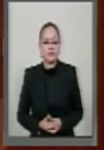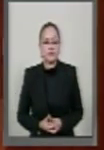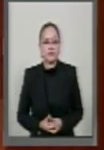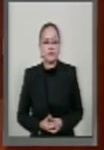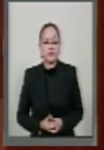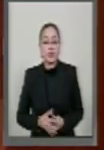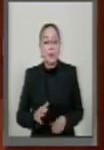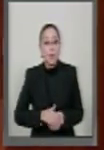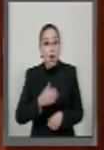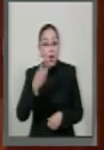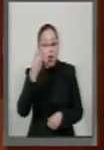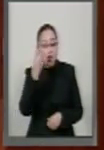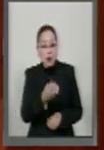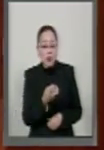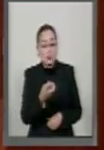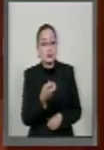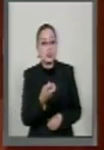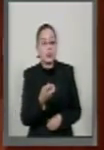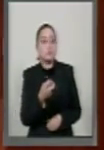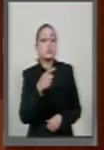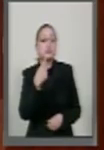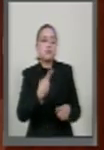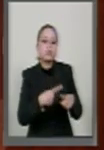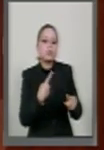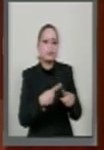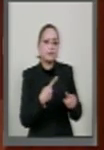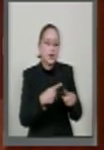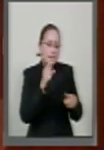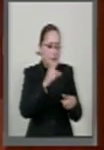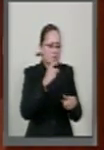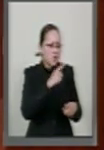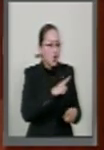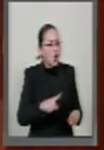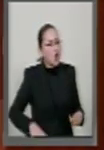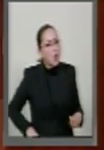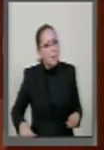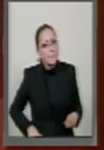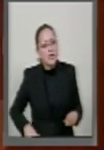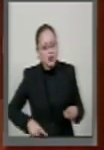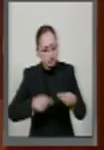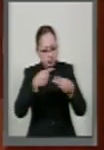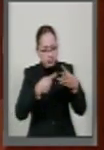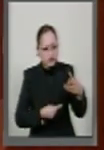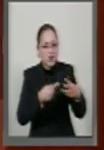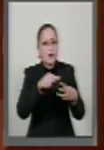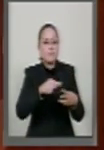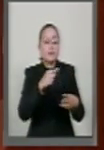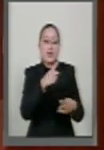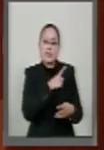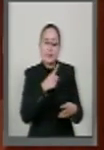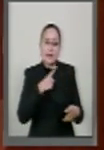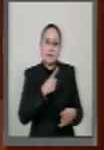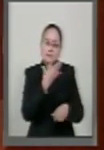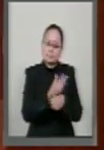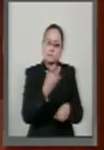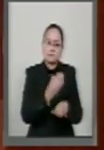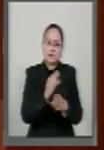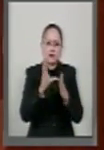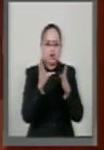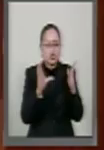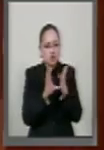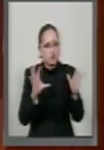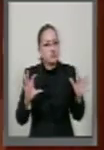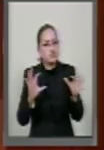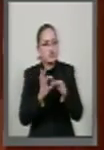Es, por lo tanto, quien garantiza el principio de división de poderes y el federalismo. Resuelve controversias constitucionales que se